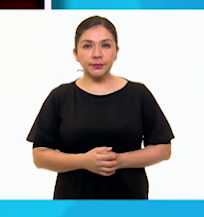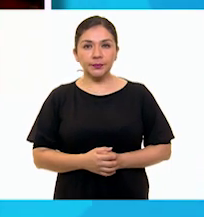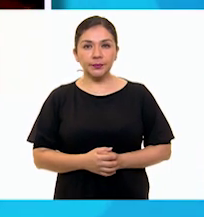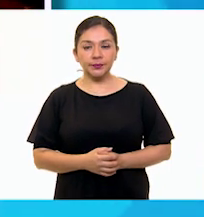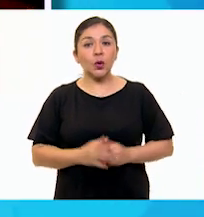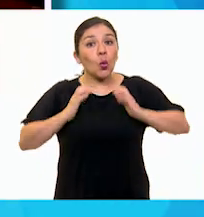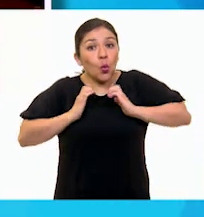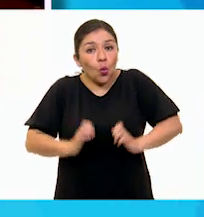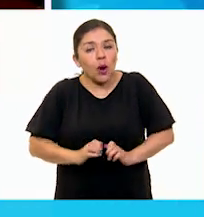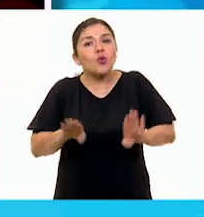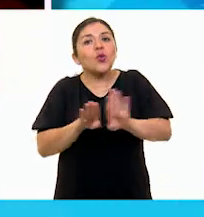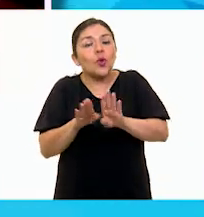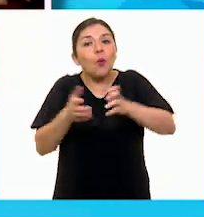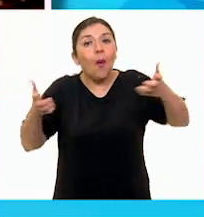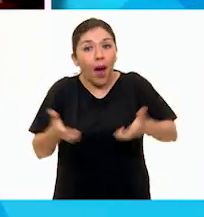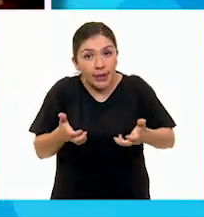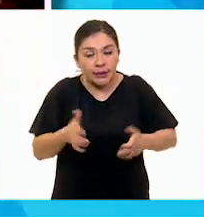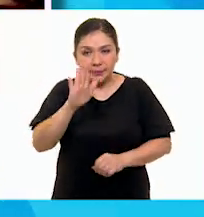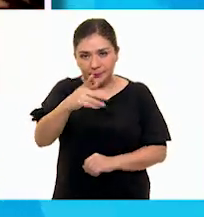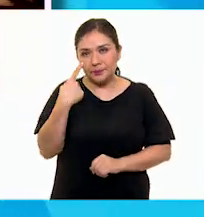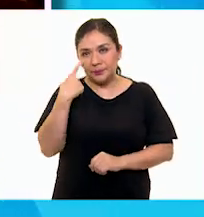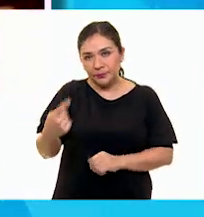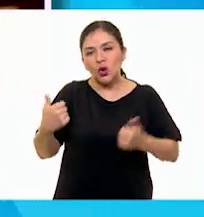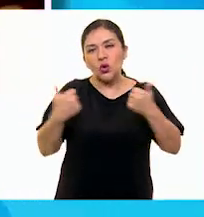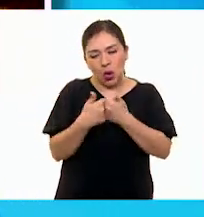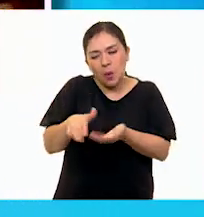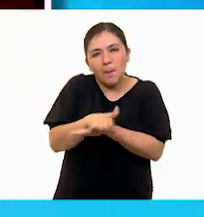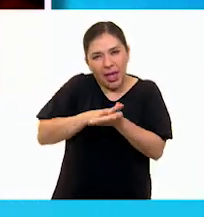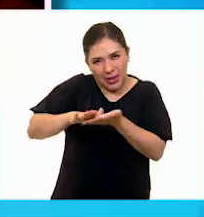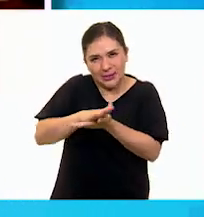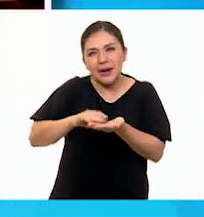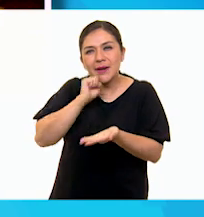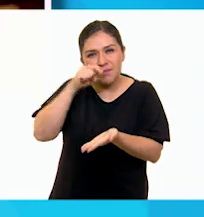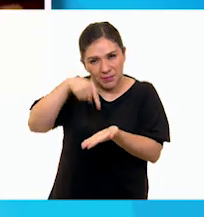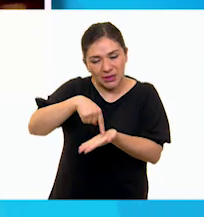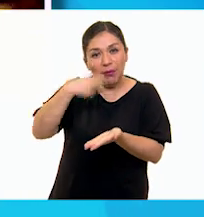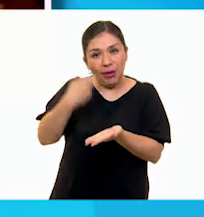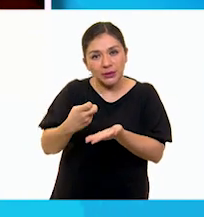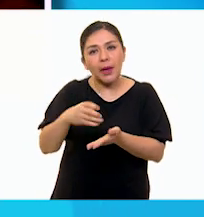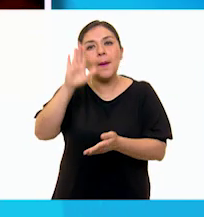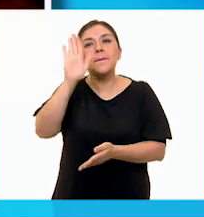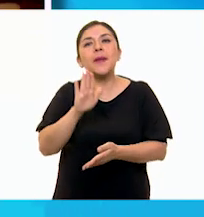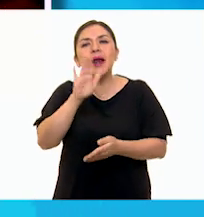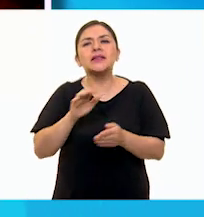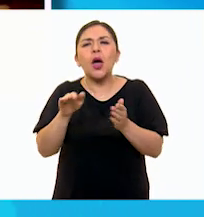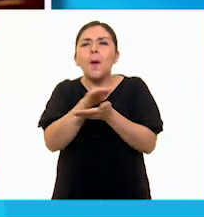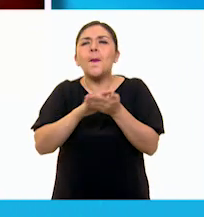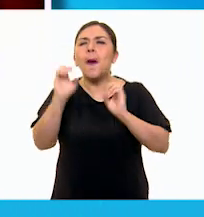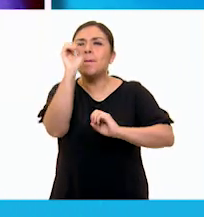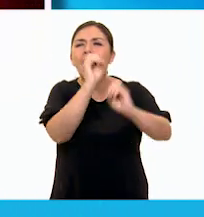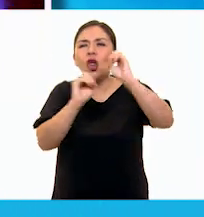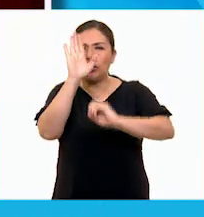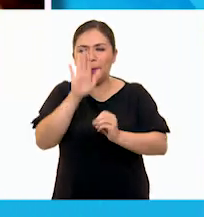Para el cuerpo de nuestro muñeco, tomamos un pedazo de plastilina y la vamos a hacer en forma de bolita.